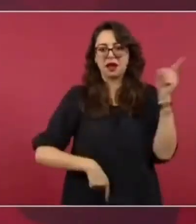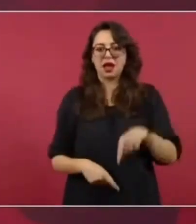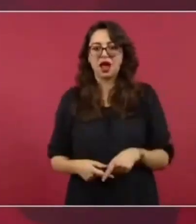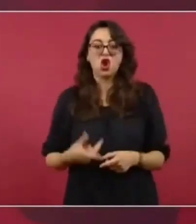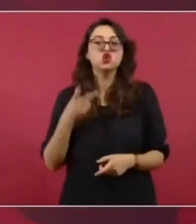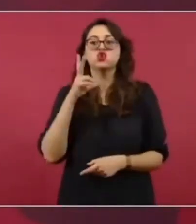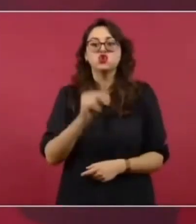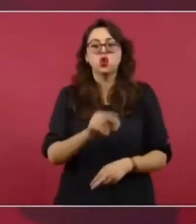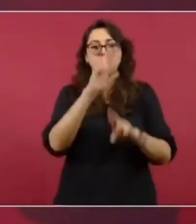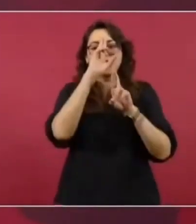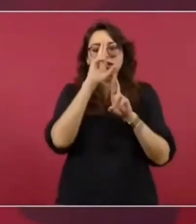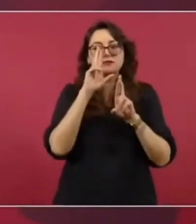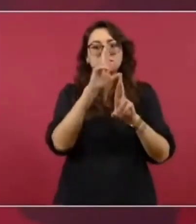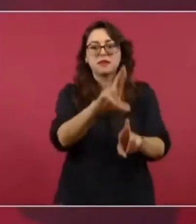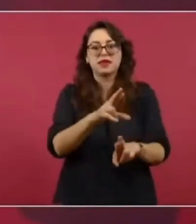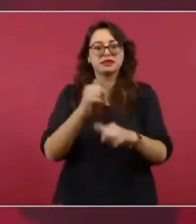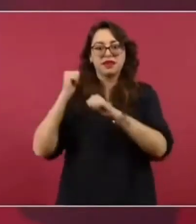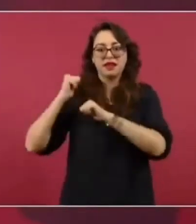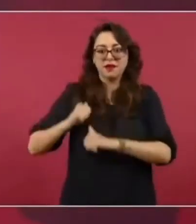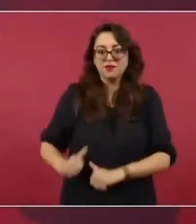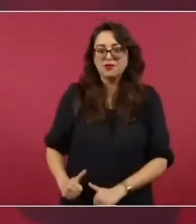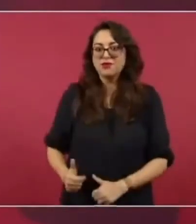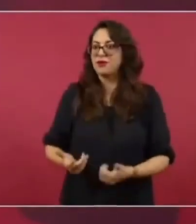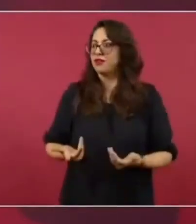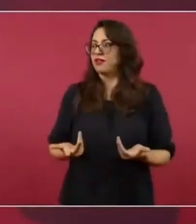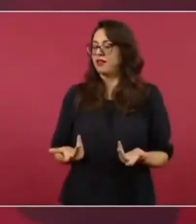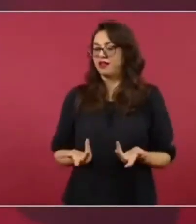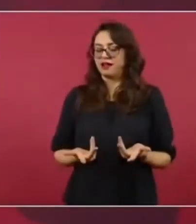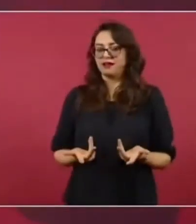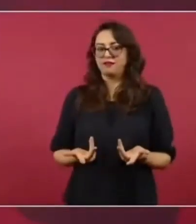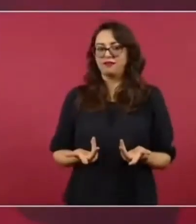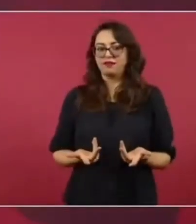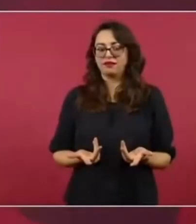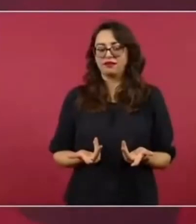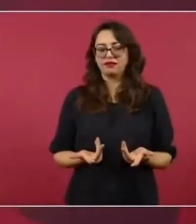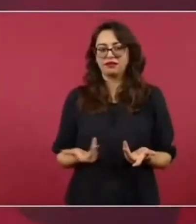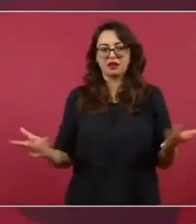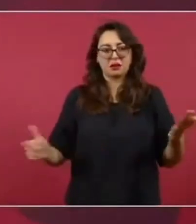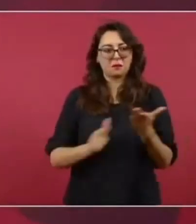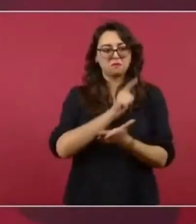y utilizan eso como pretexto para anular la ley